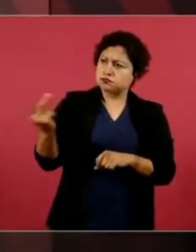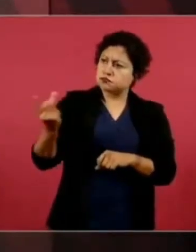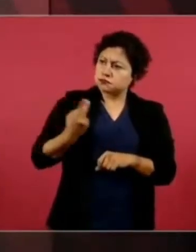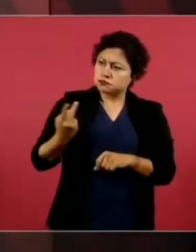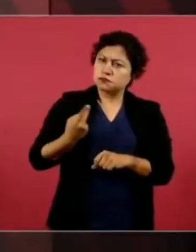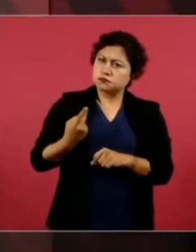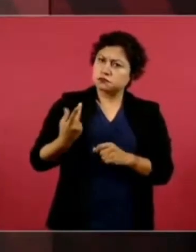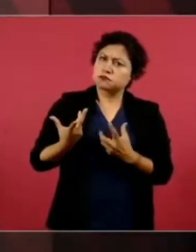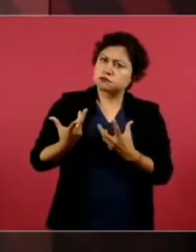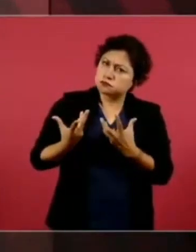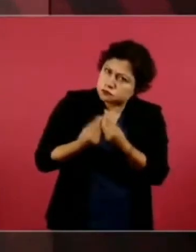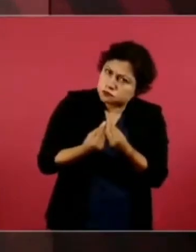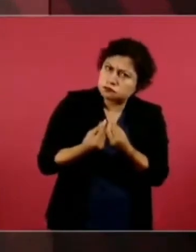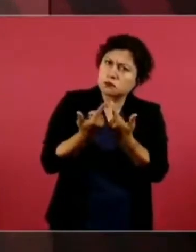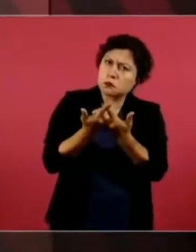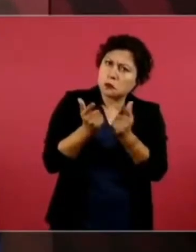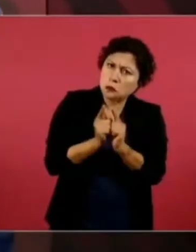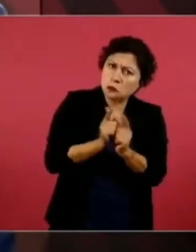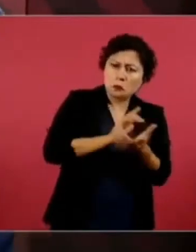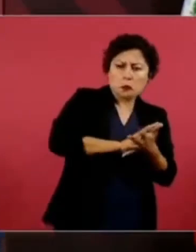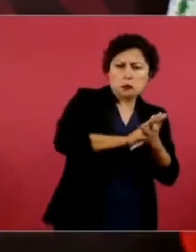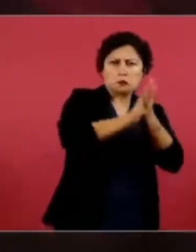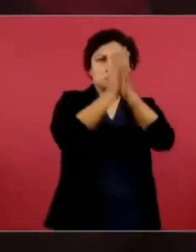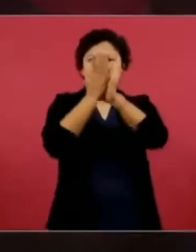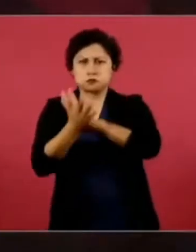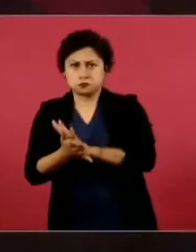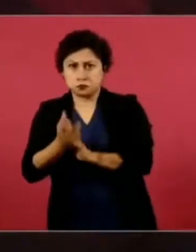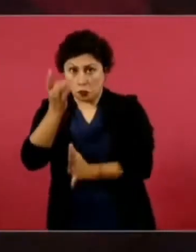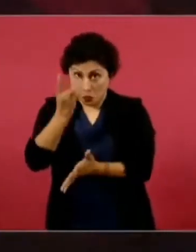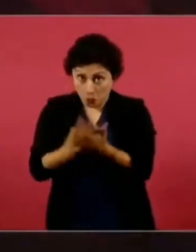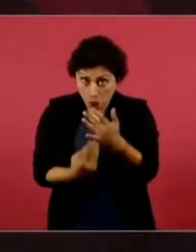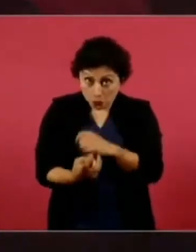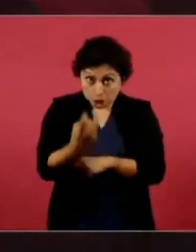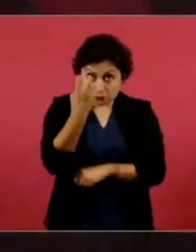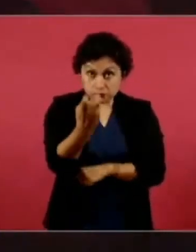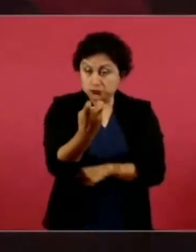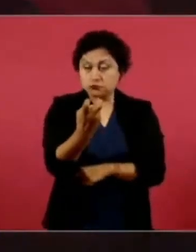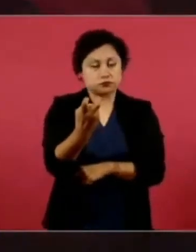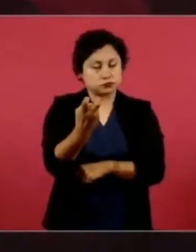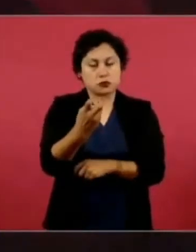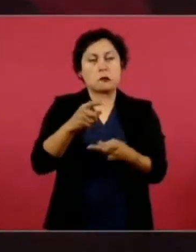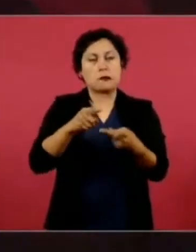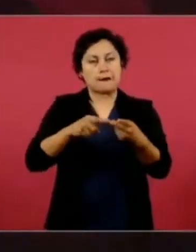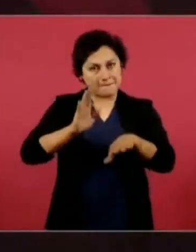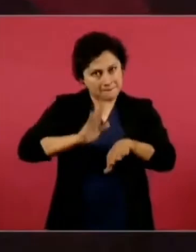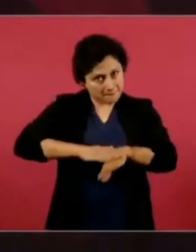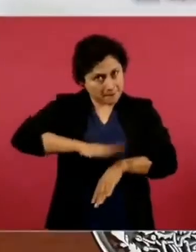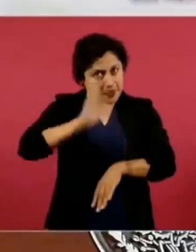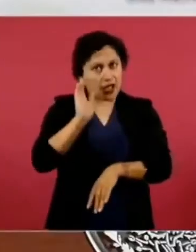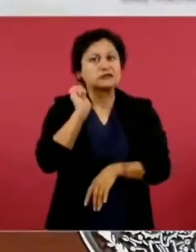movimiento, no solo hablo de eso, hablo del interés general,